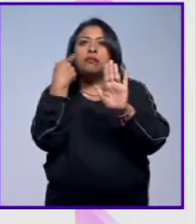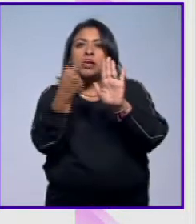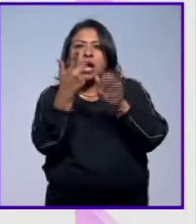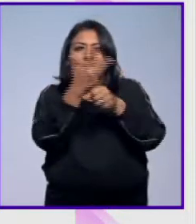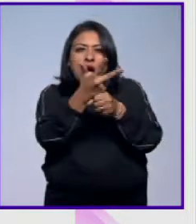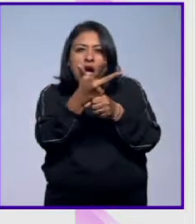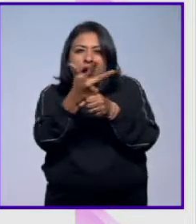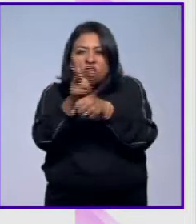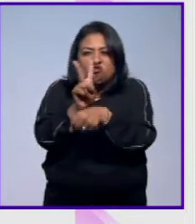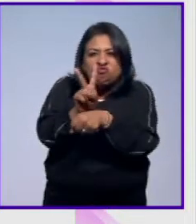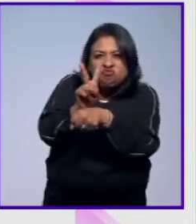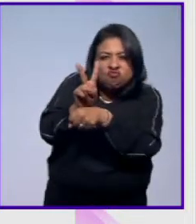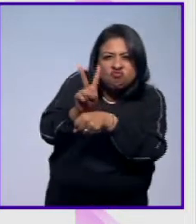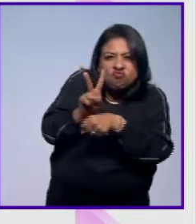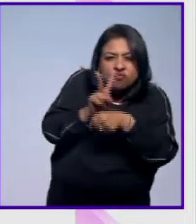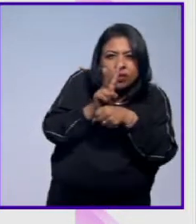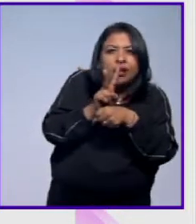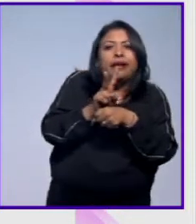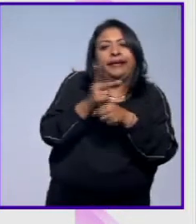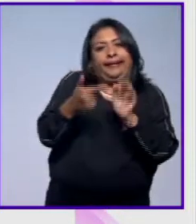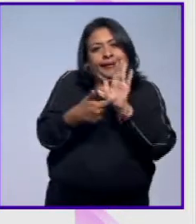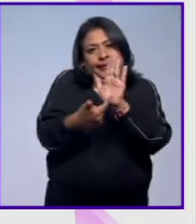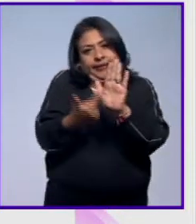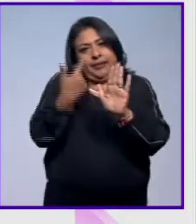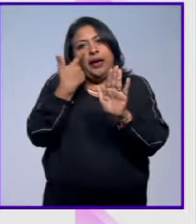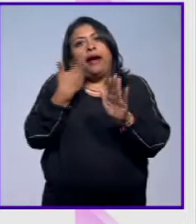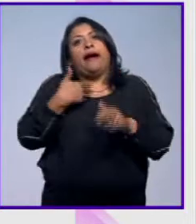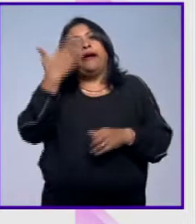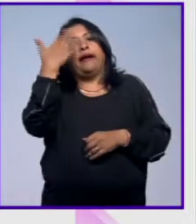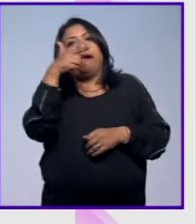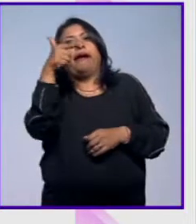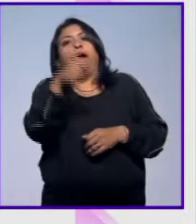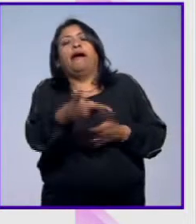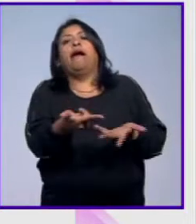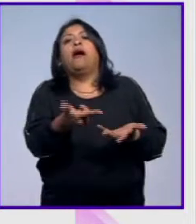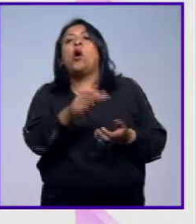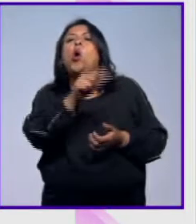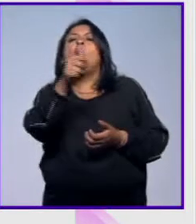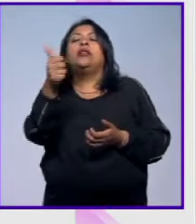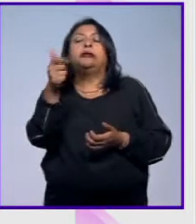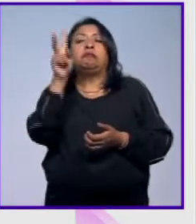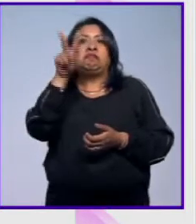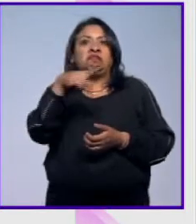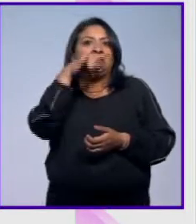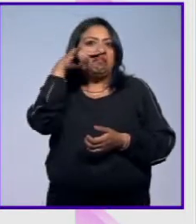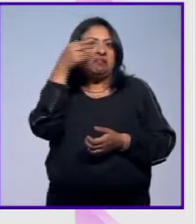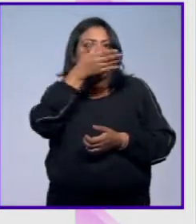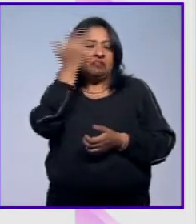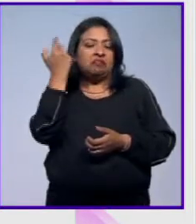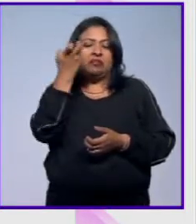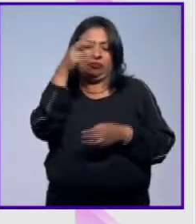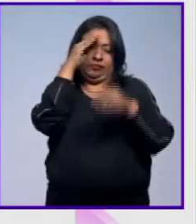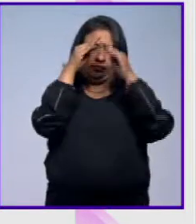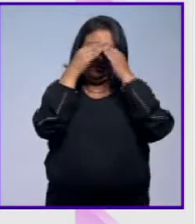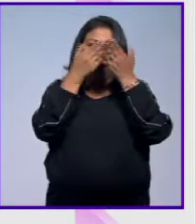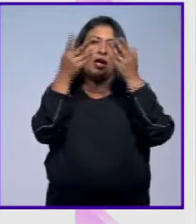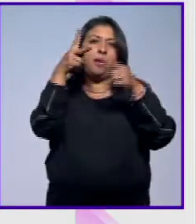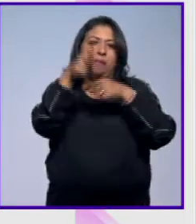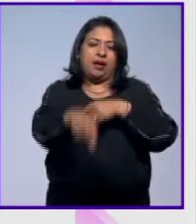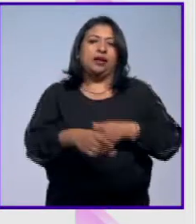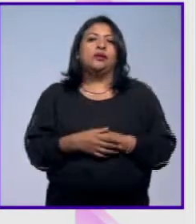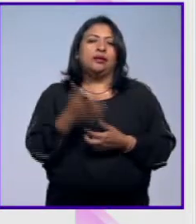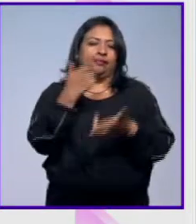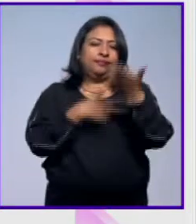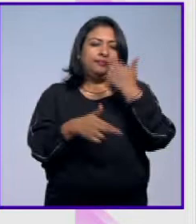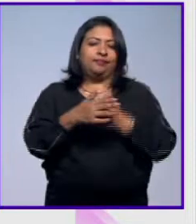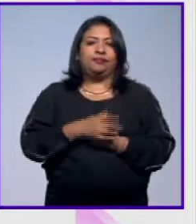cámara siguiendo este caso a un documental, bueno, pues nos enteramos y cuantos no conocemos. Exactamente. Queda esto la reflexión, mientras tanto, una pausa,